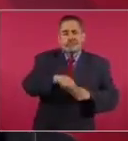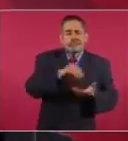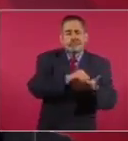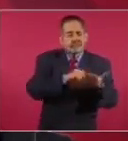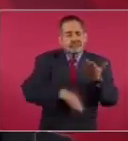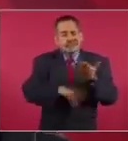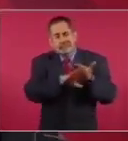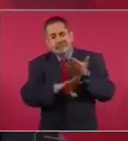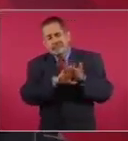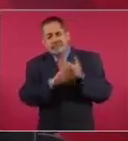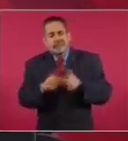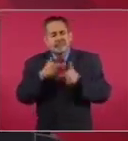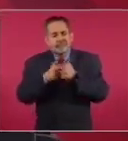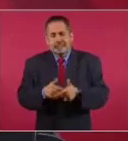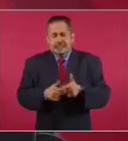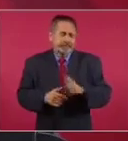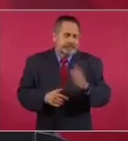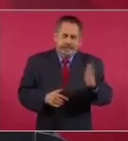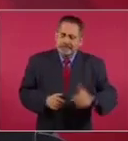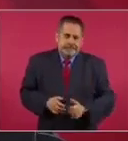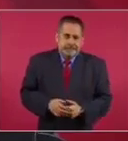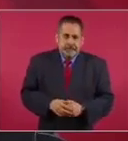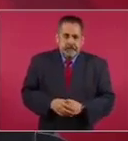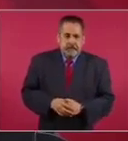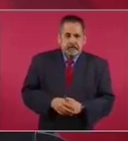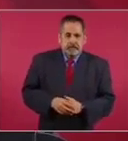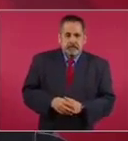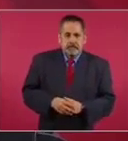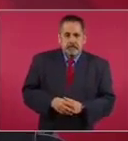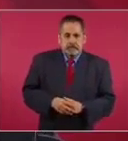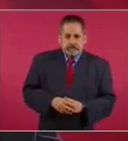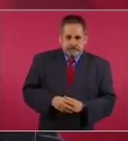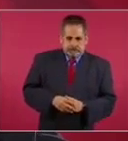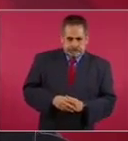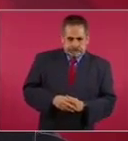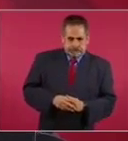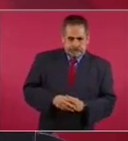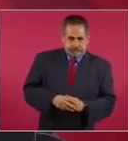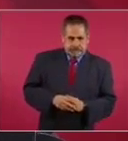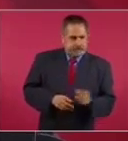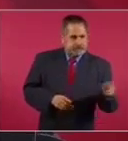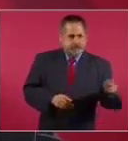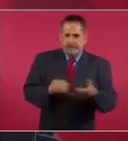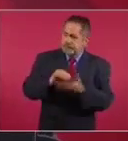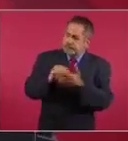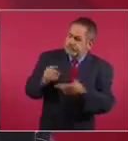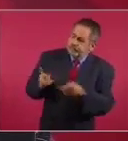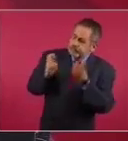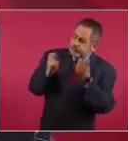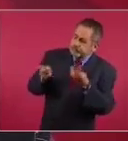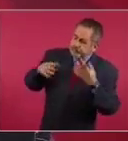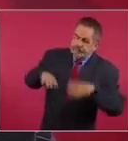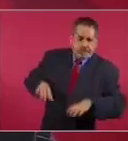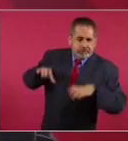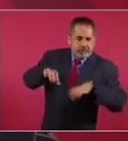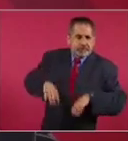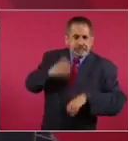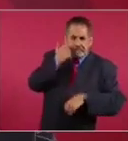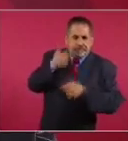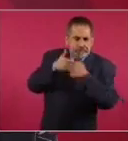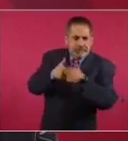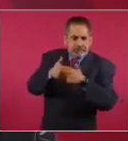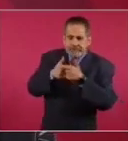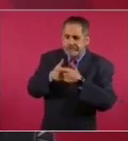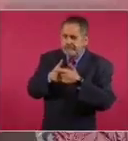porque no quieren dejar de robar, no tienen